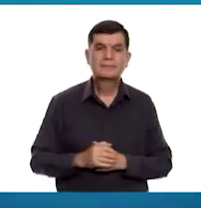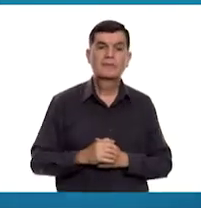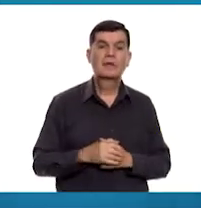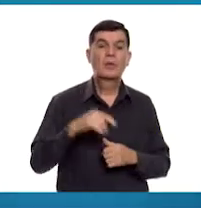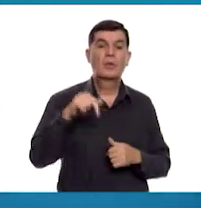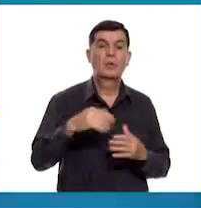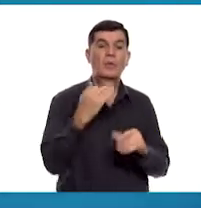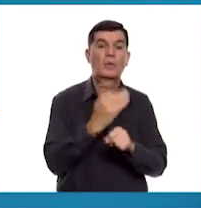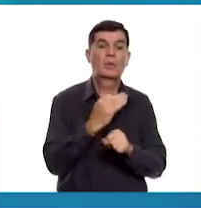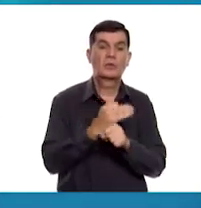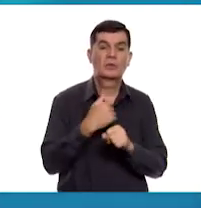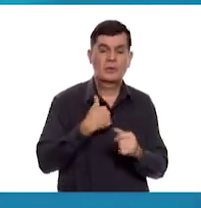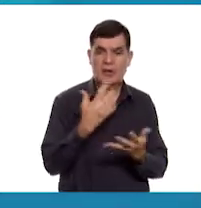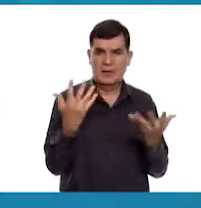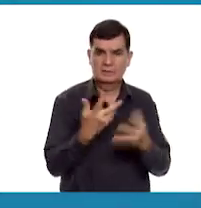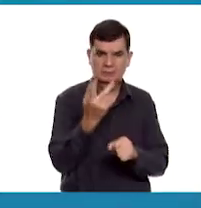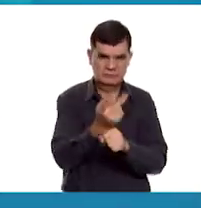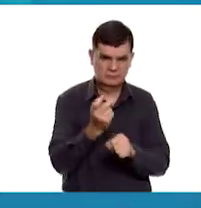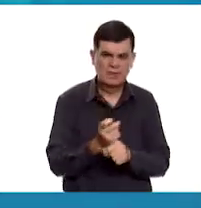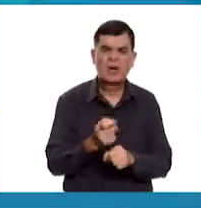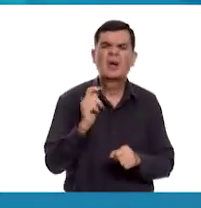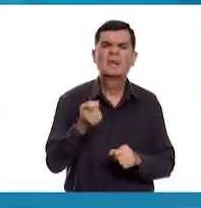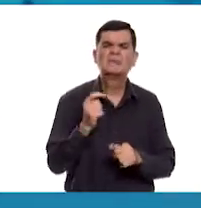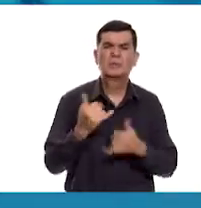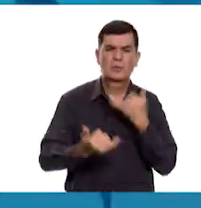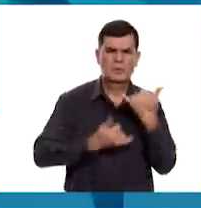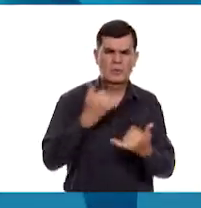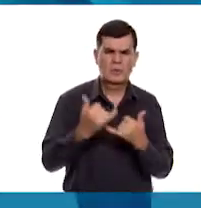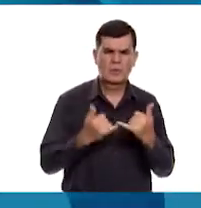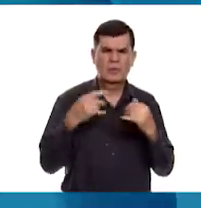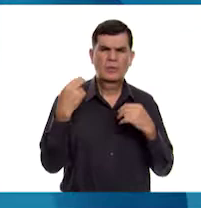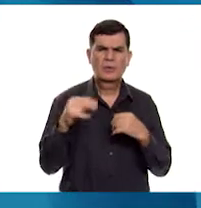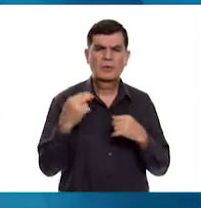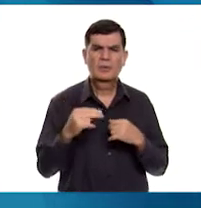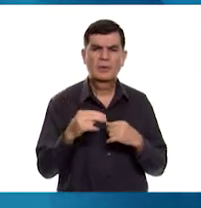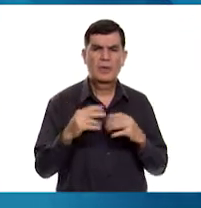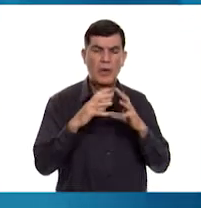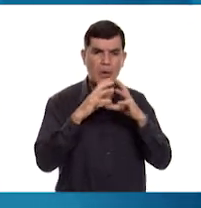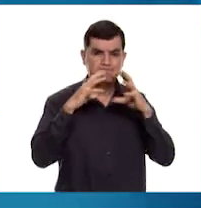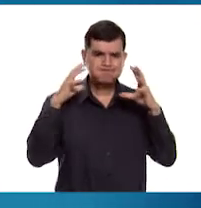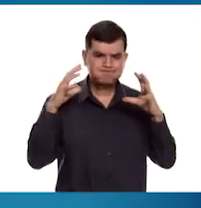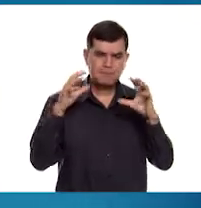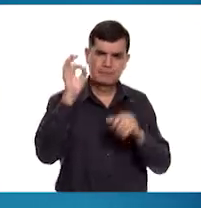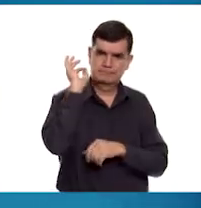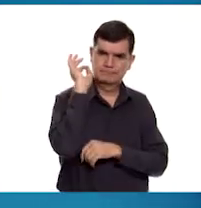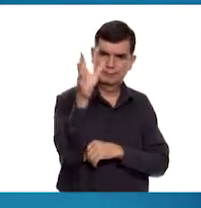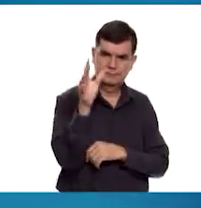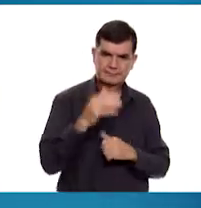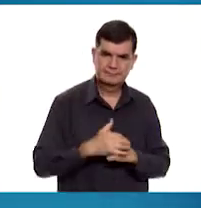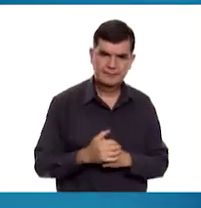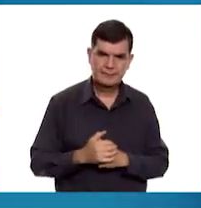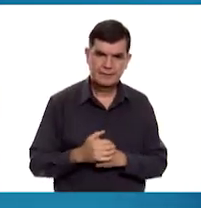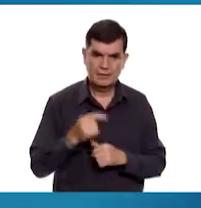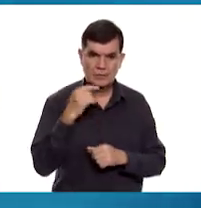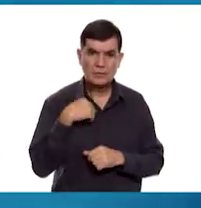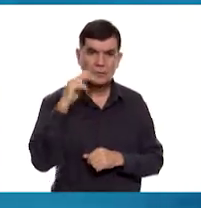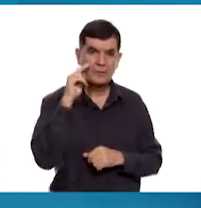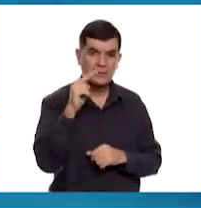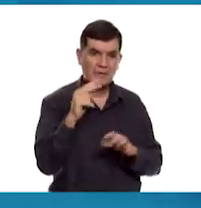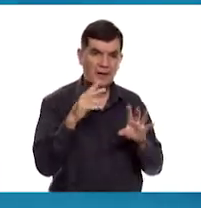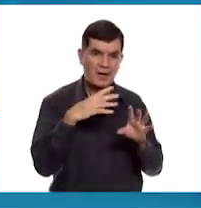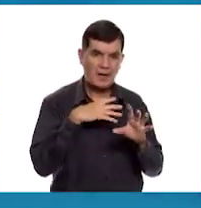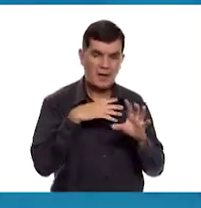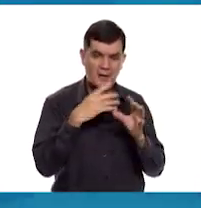En esta ocasión, los voy a invitar a un juego. Este juego se llama Globos al Dardo. Como pueden observar,